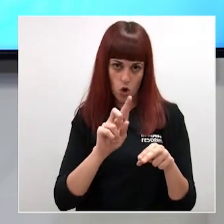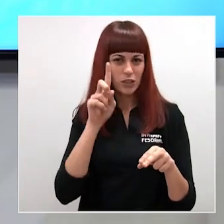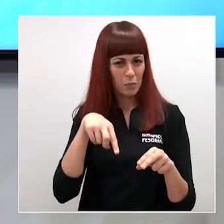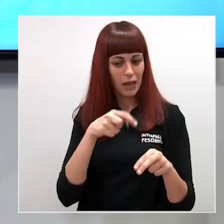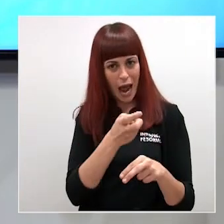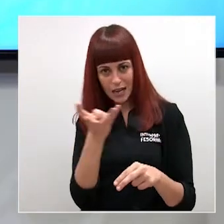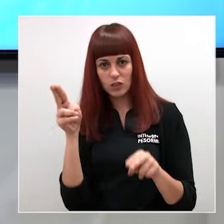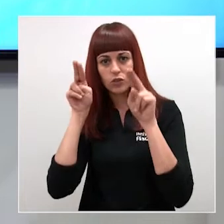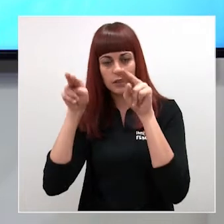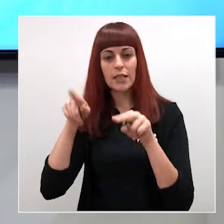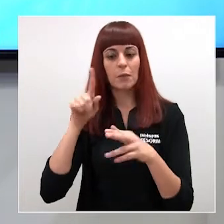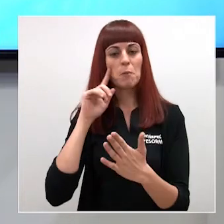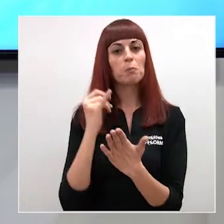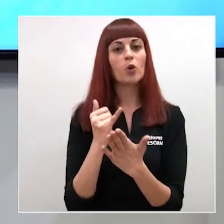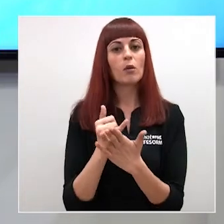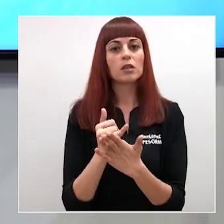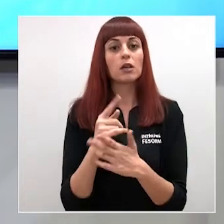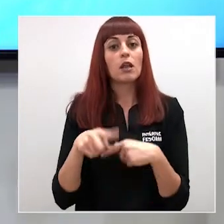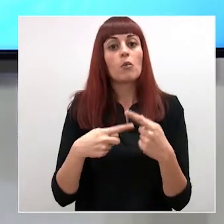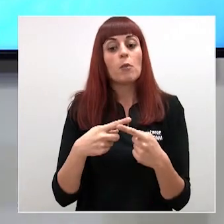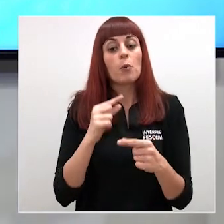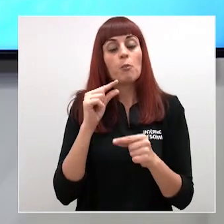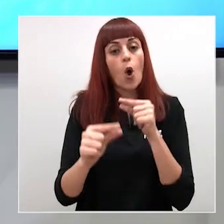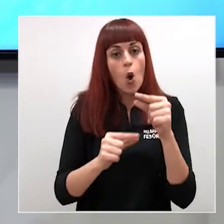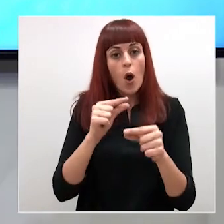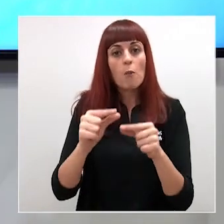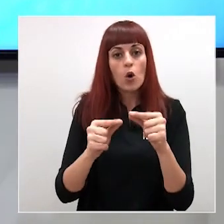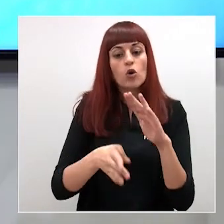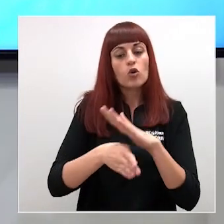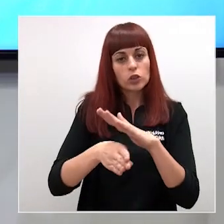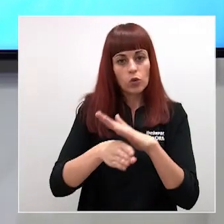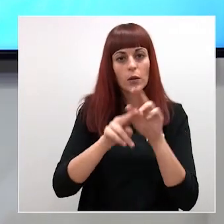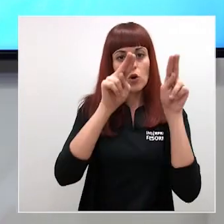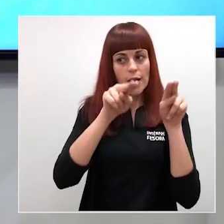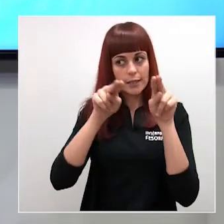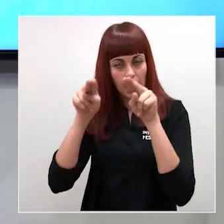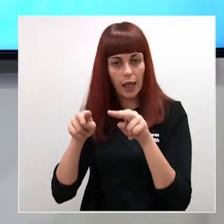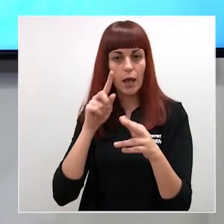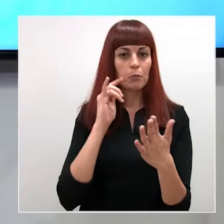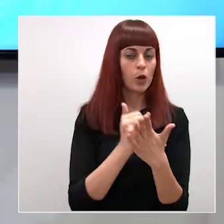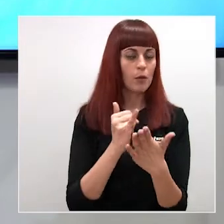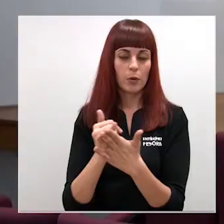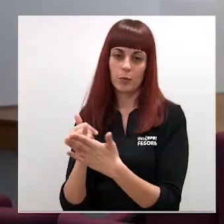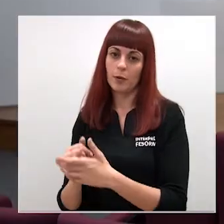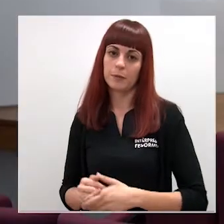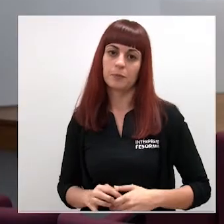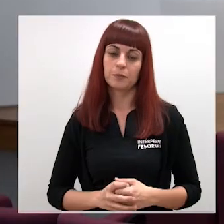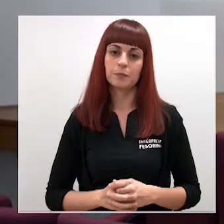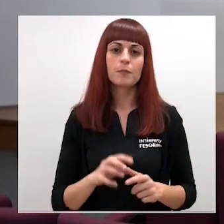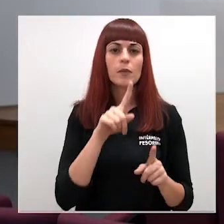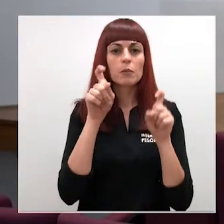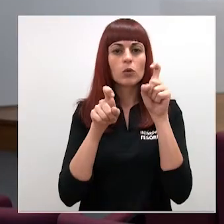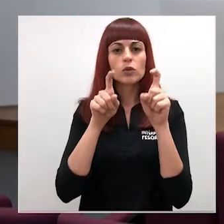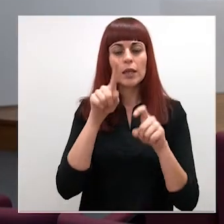resto de las residencias y luego ya seguiremos extendiendo de manera progresiva al resto de las residencias todos los test Preguntan además